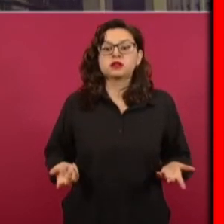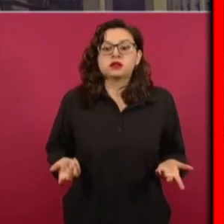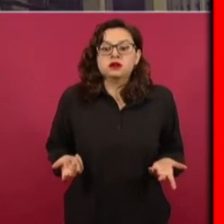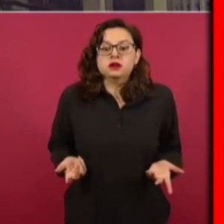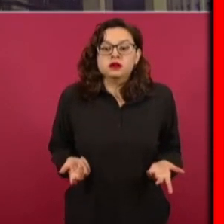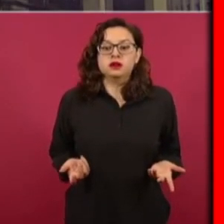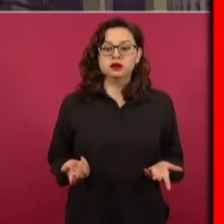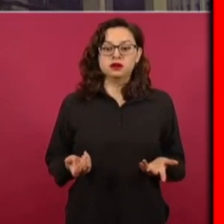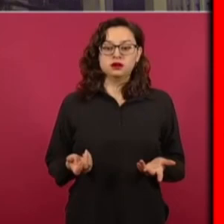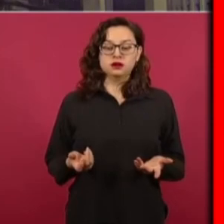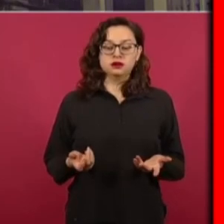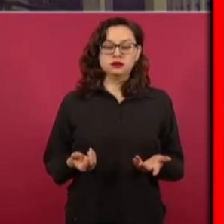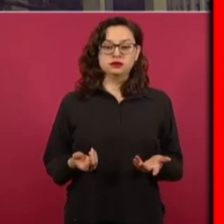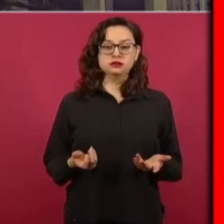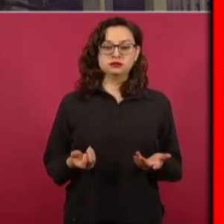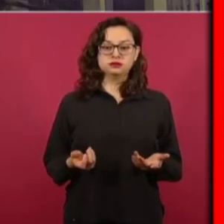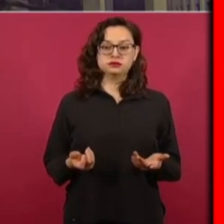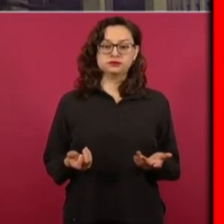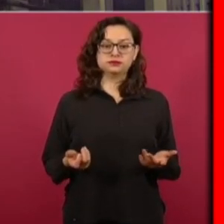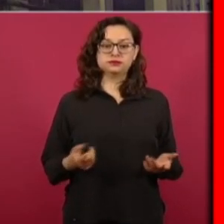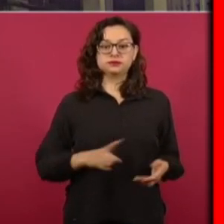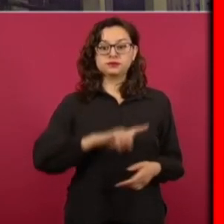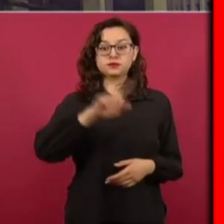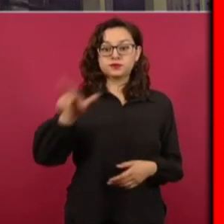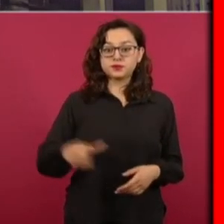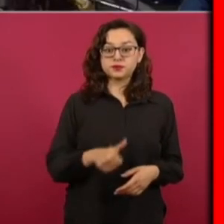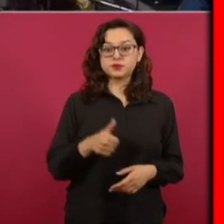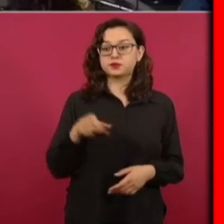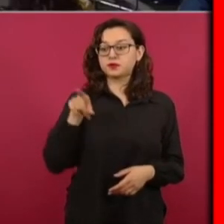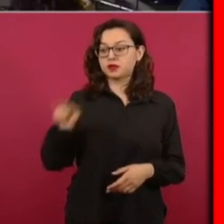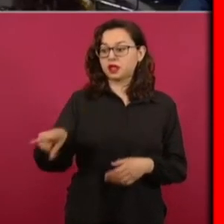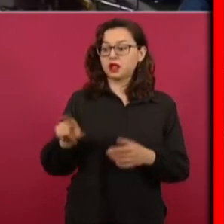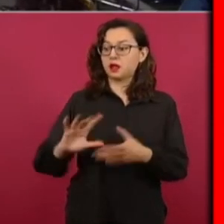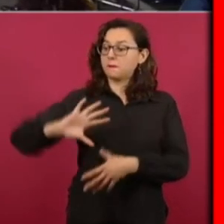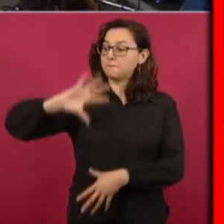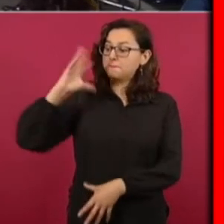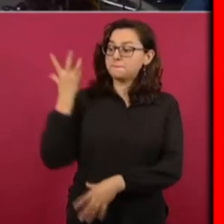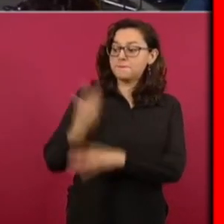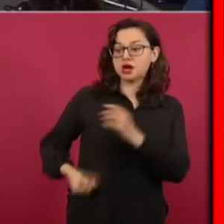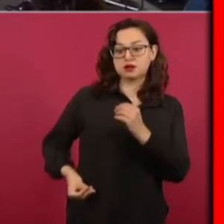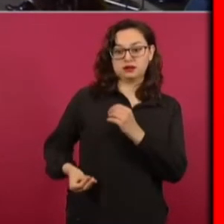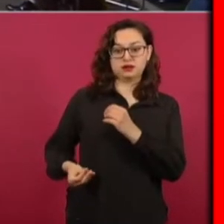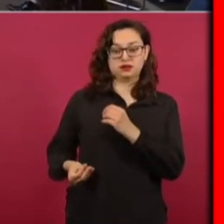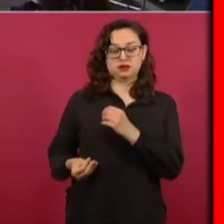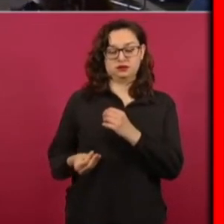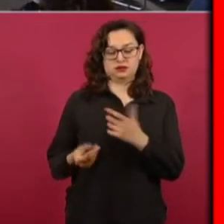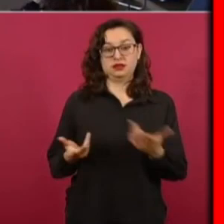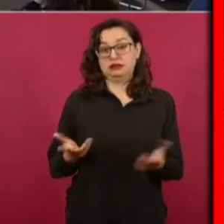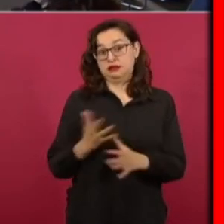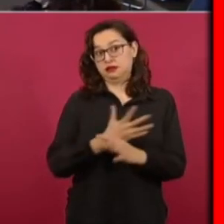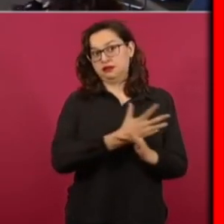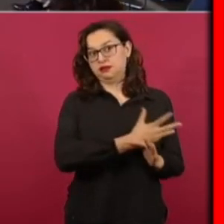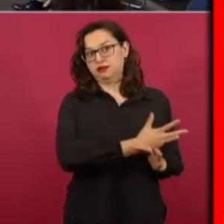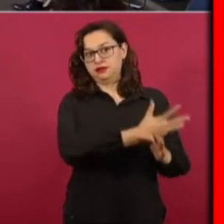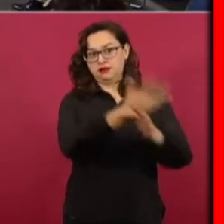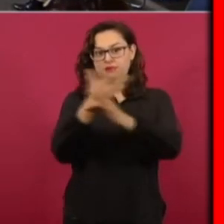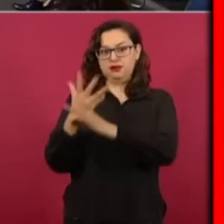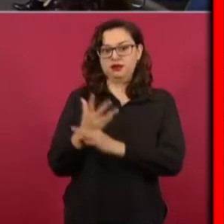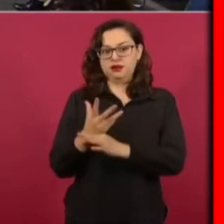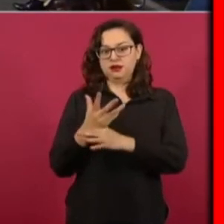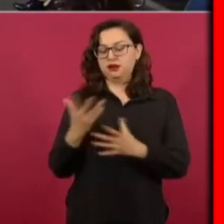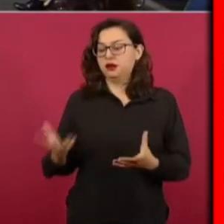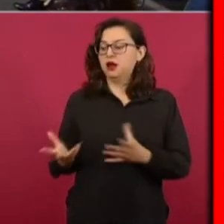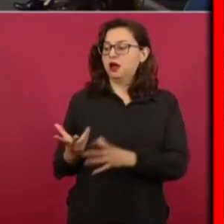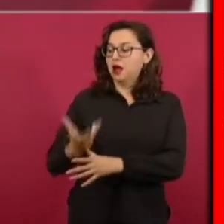se habla de que se fugó de la cárcel Villa pero hay